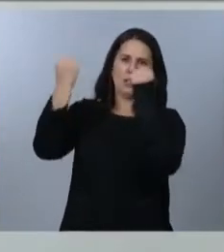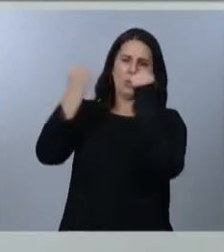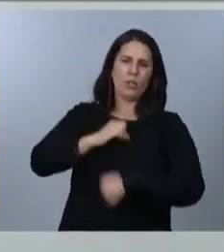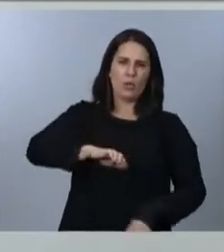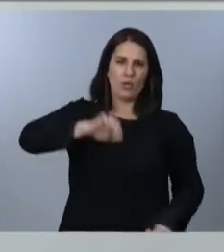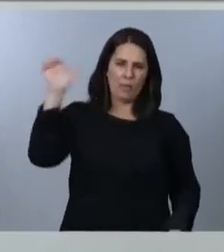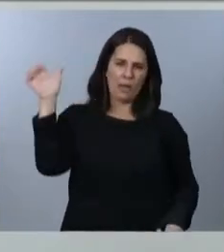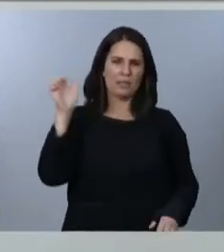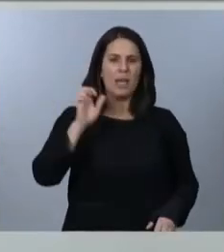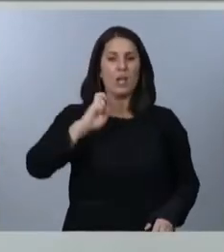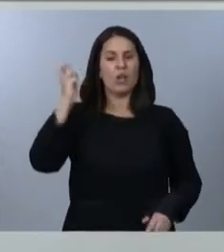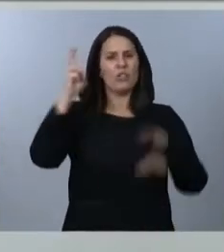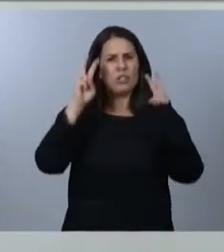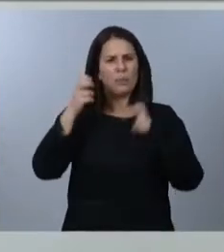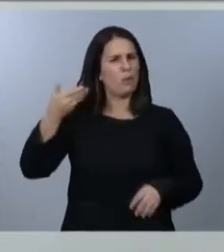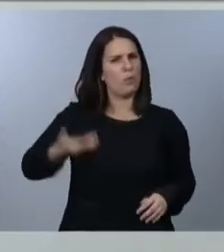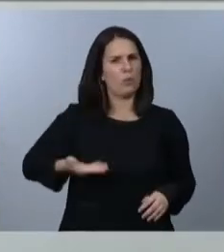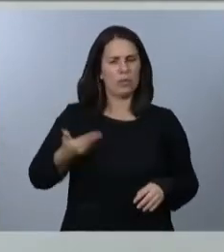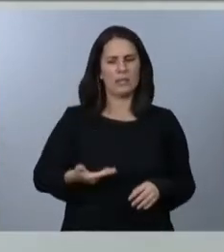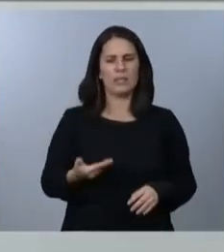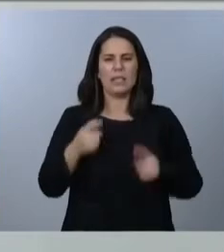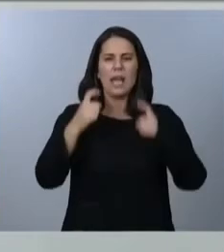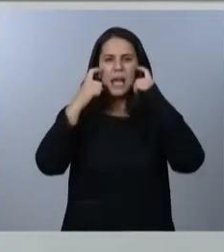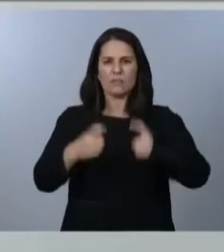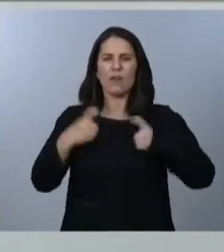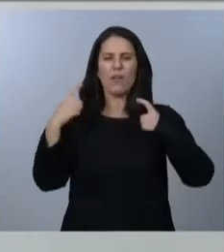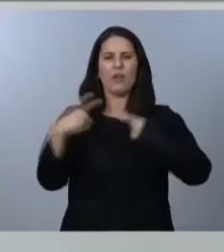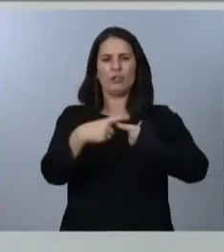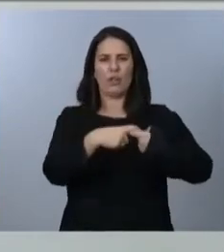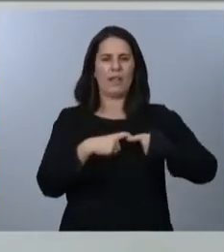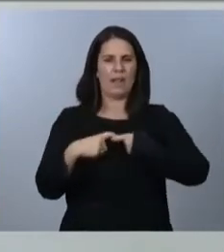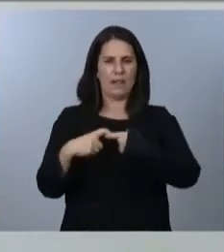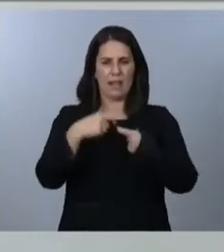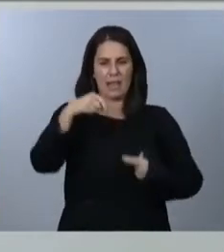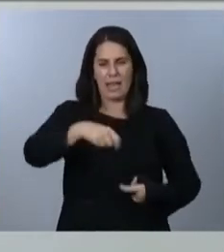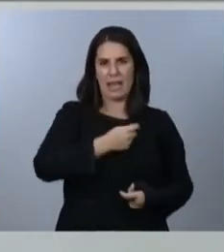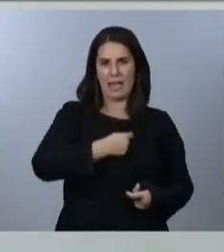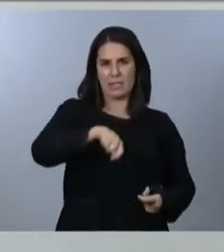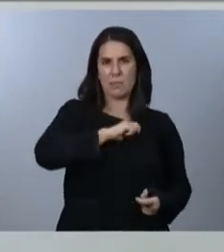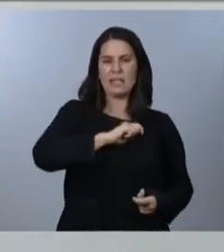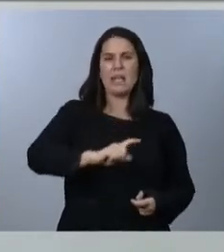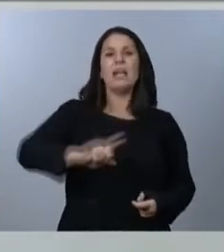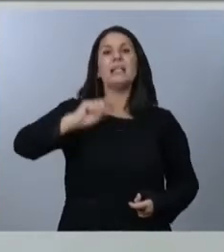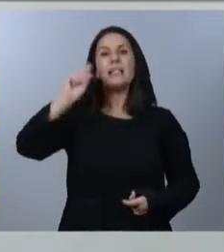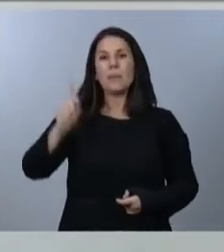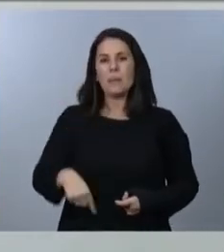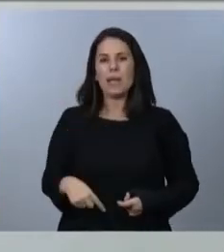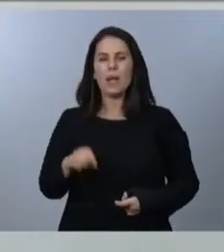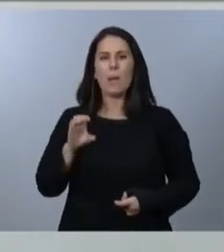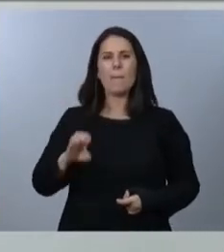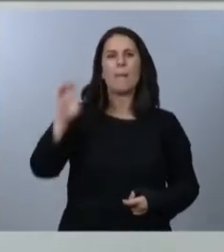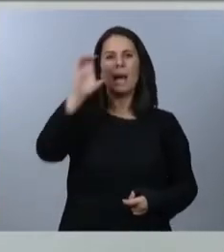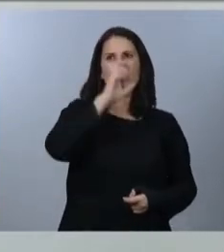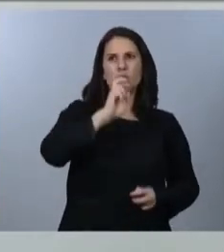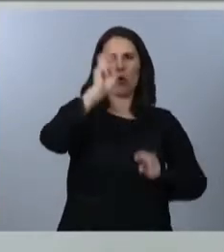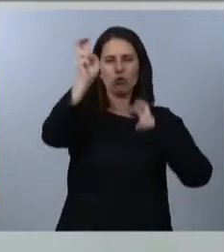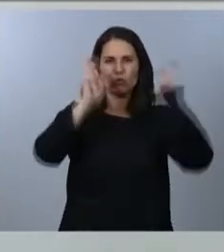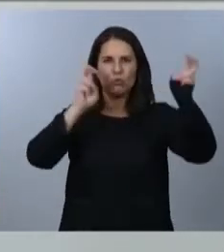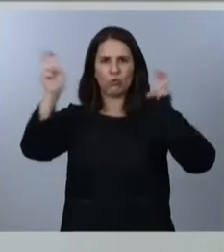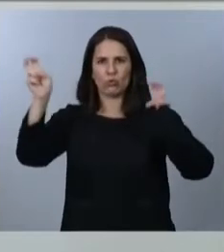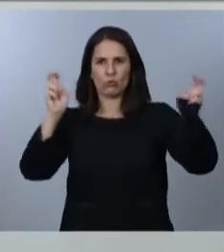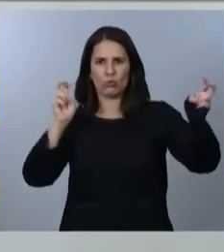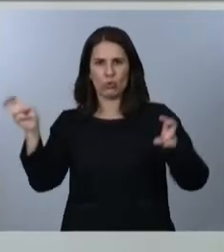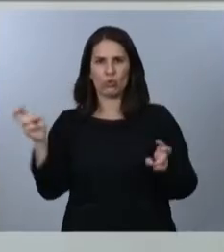que es el esfuerzo de solidaridad, no solamente en nuestro país, sino también en países terceros que están sufriendo las